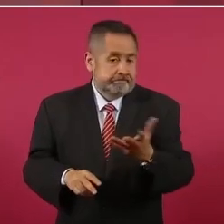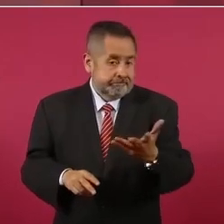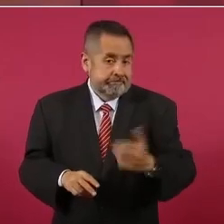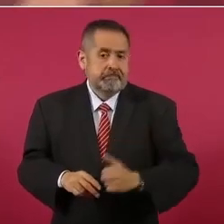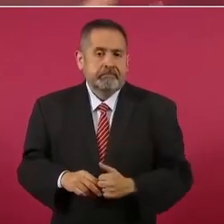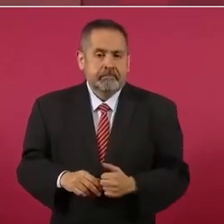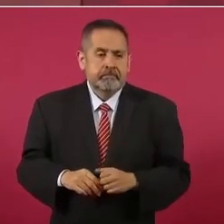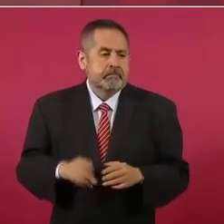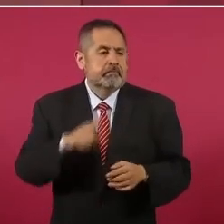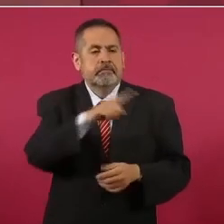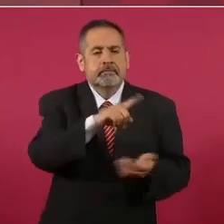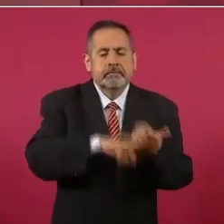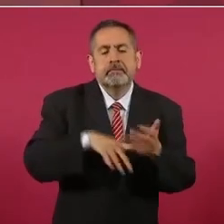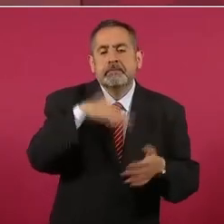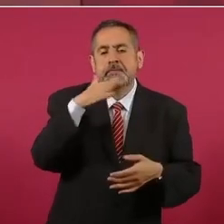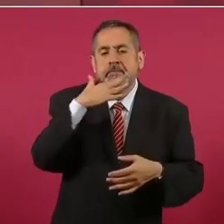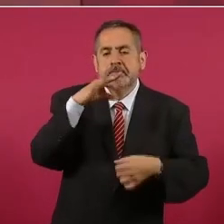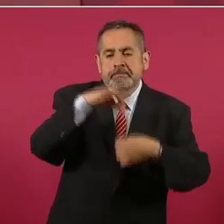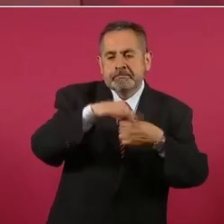pues solo con fraude.